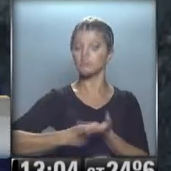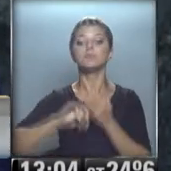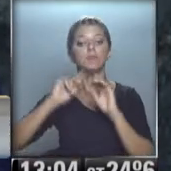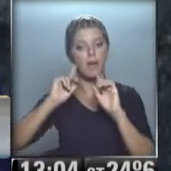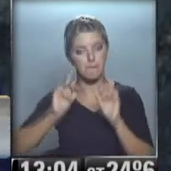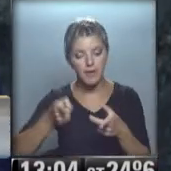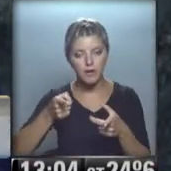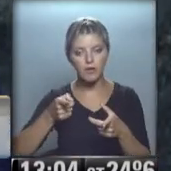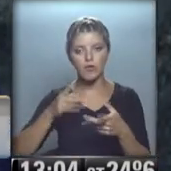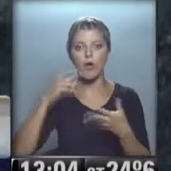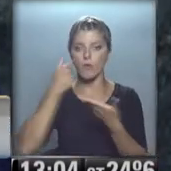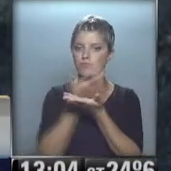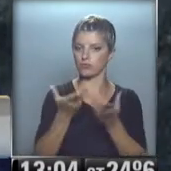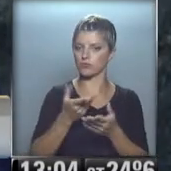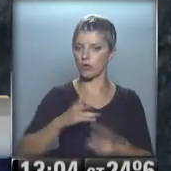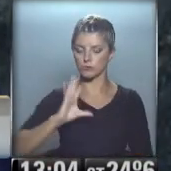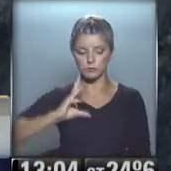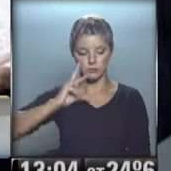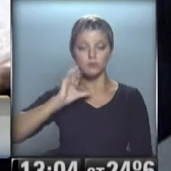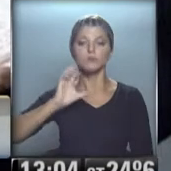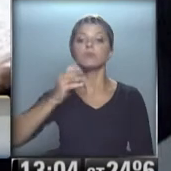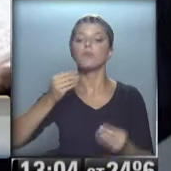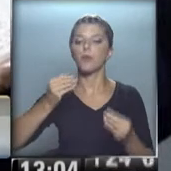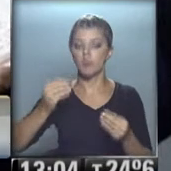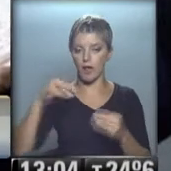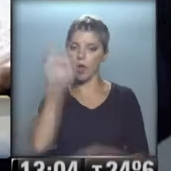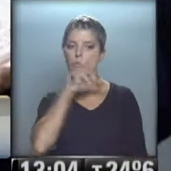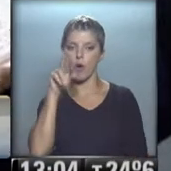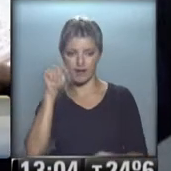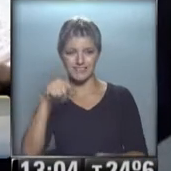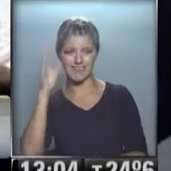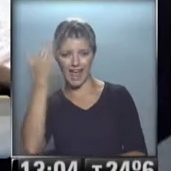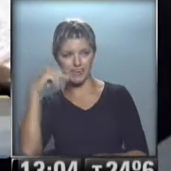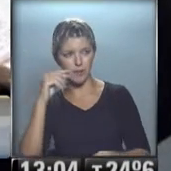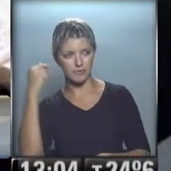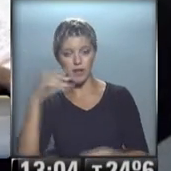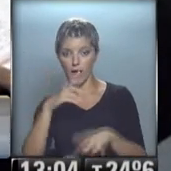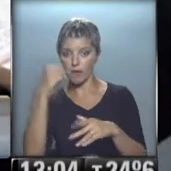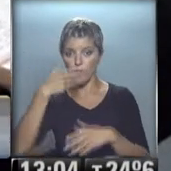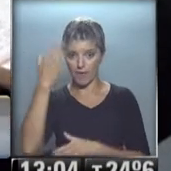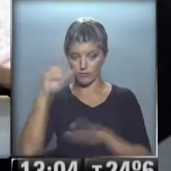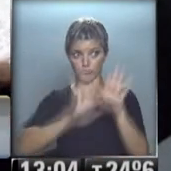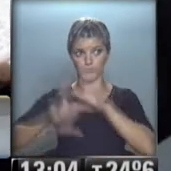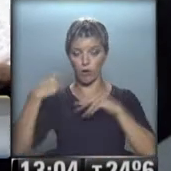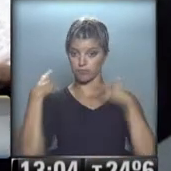como una muestra de indudable disgusto, la presidenta canceló su programada visita de Estado a Washington.